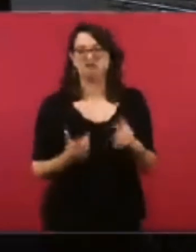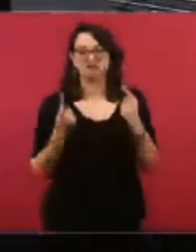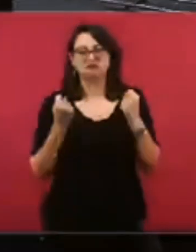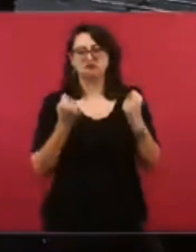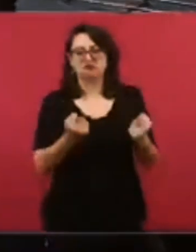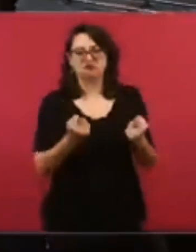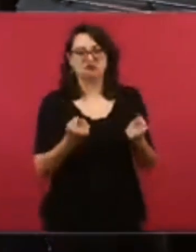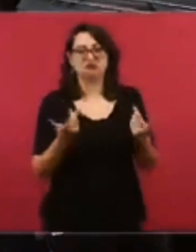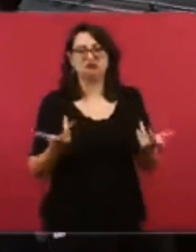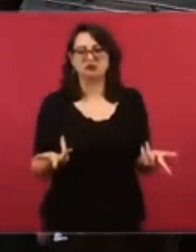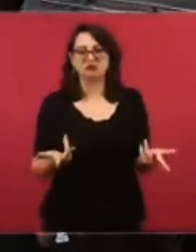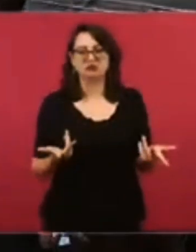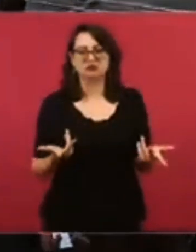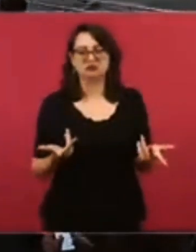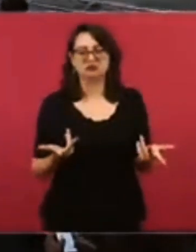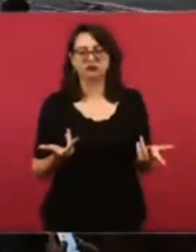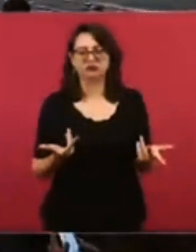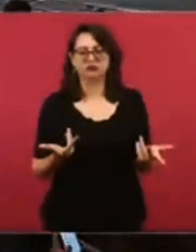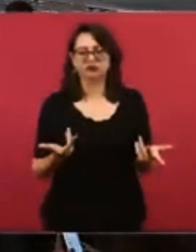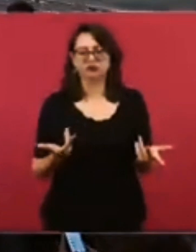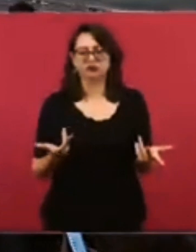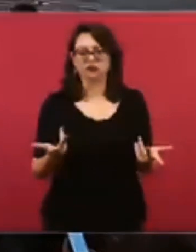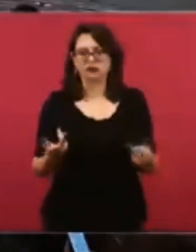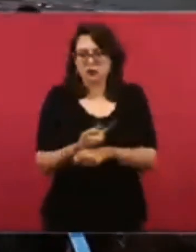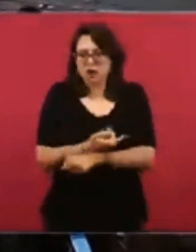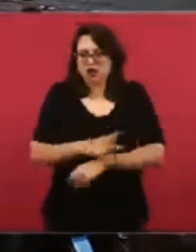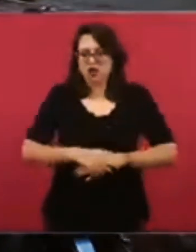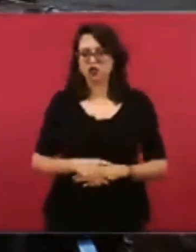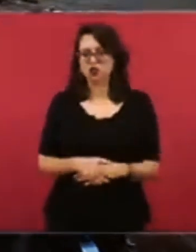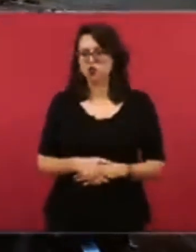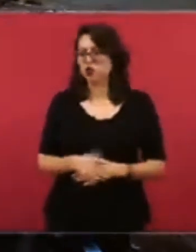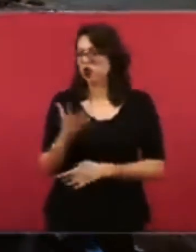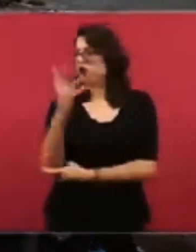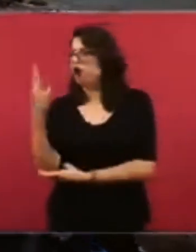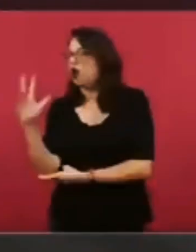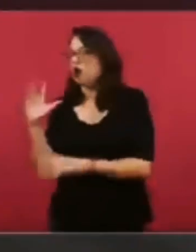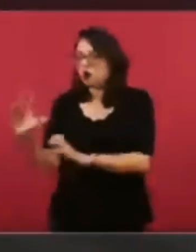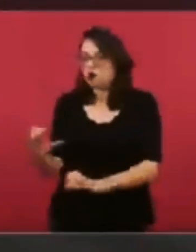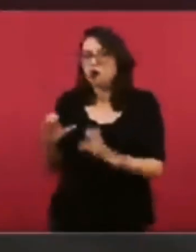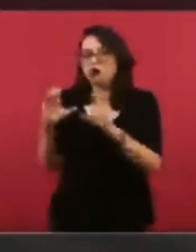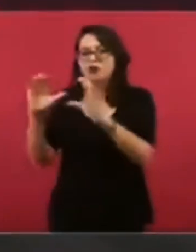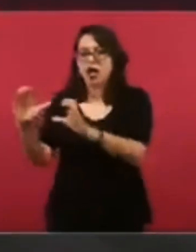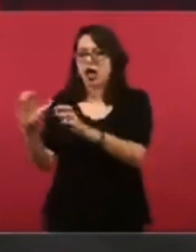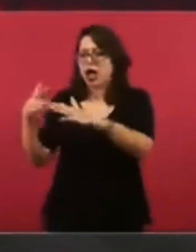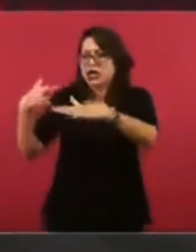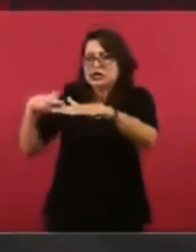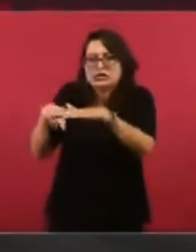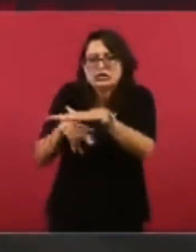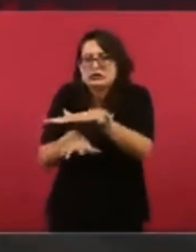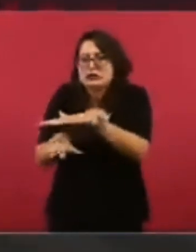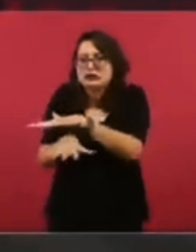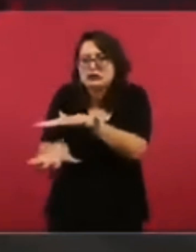cómo hablaban de la protección de la selva, no? Los cenotes, los ríos subterráneos.